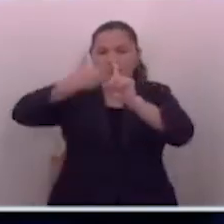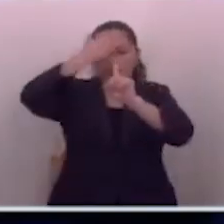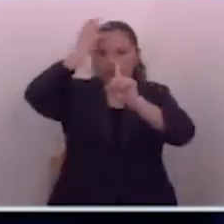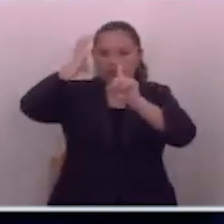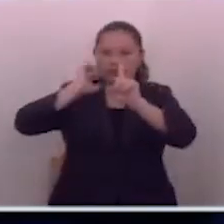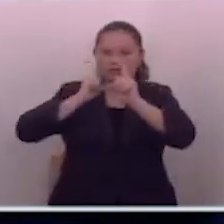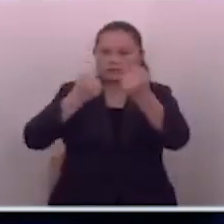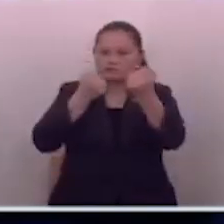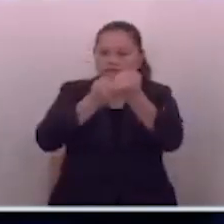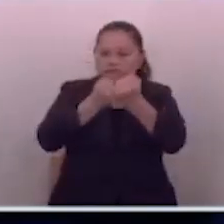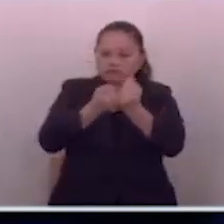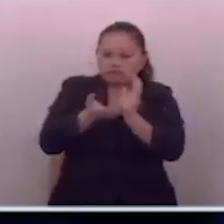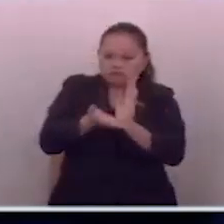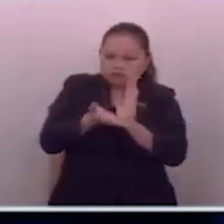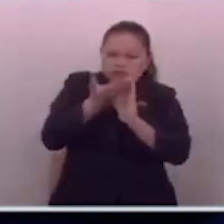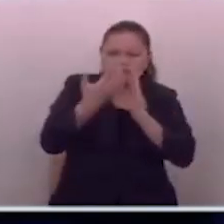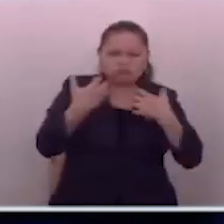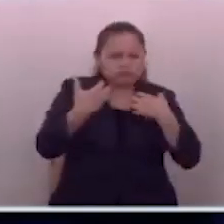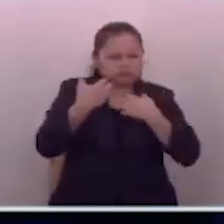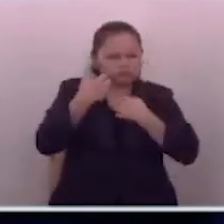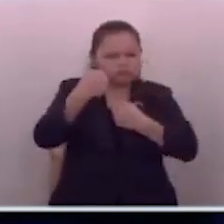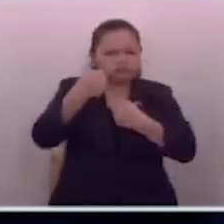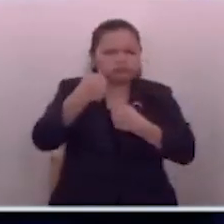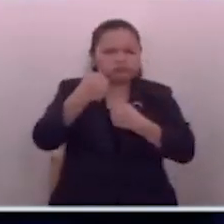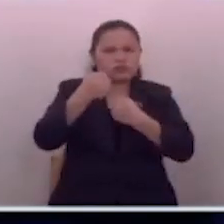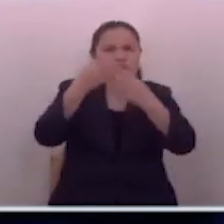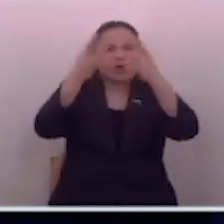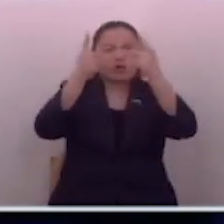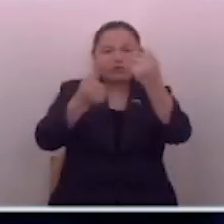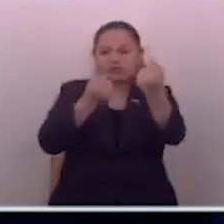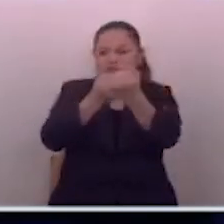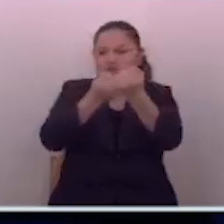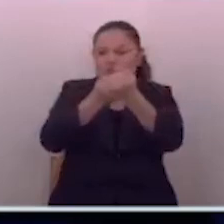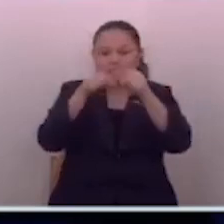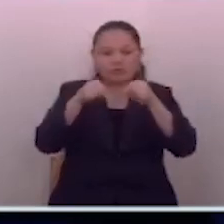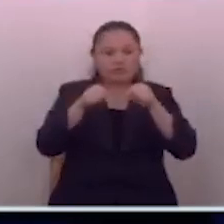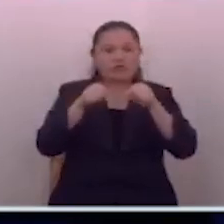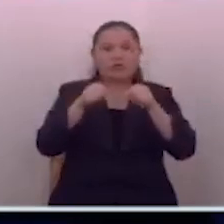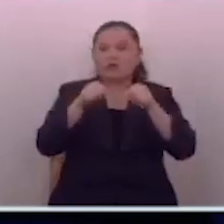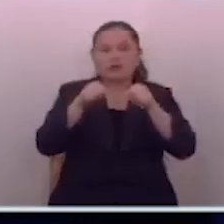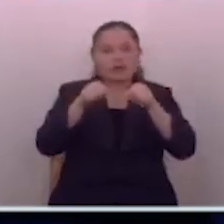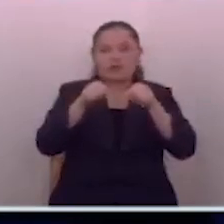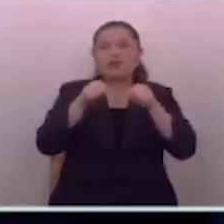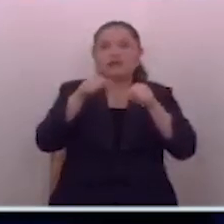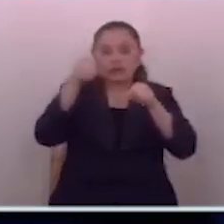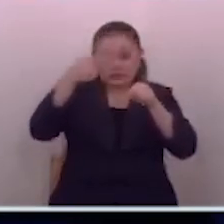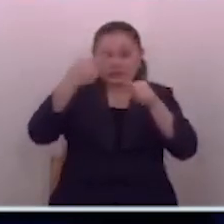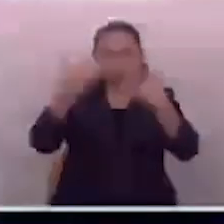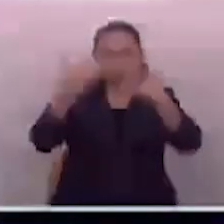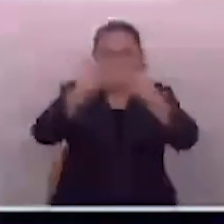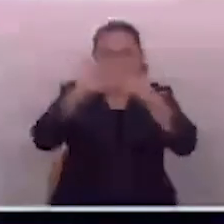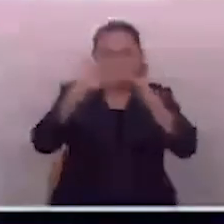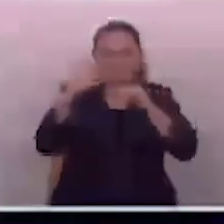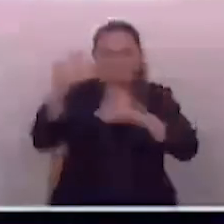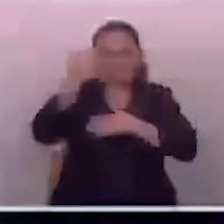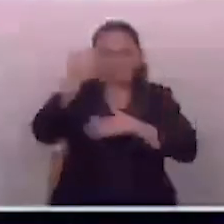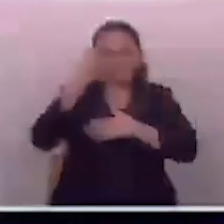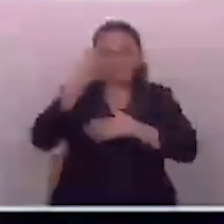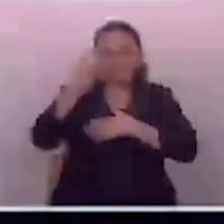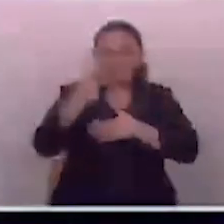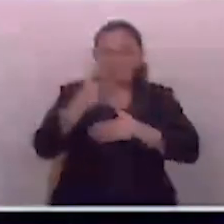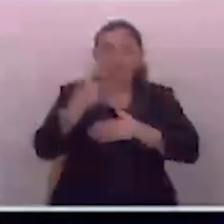dando fuerza, le ha venido fortaleciendo un presupuesto, ahora no es la excepción. Pero es importante ver